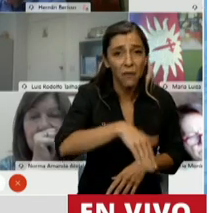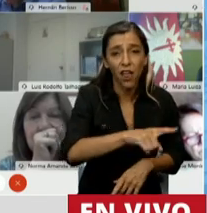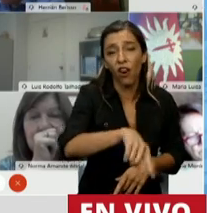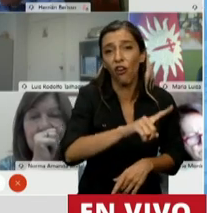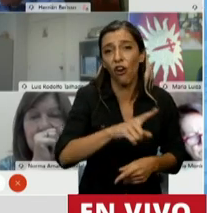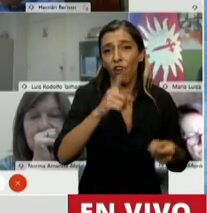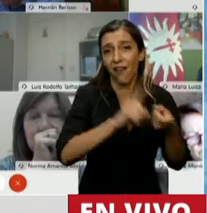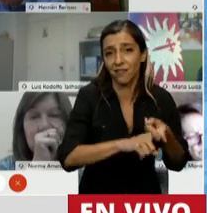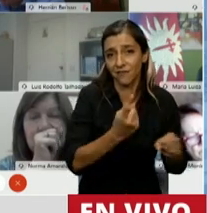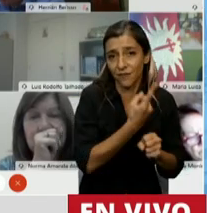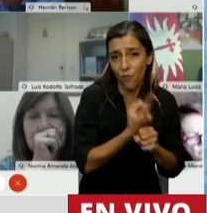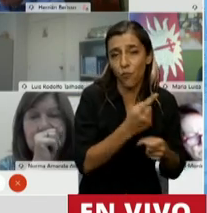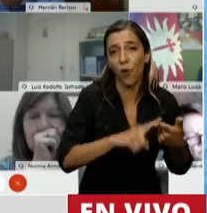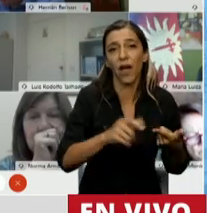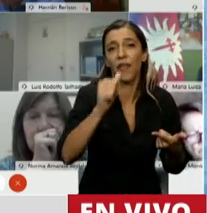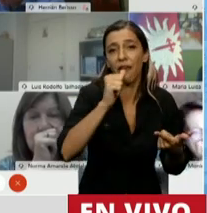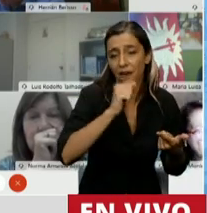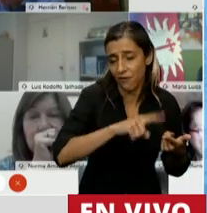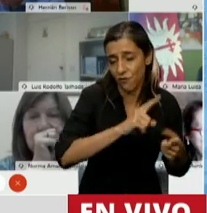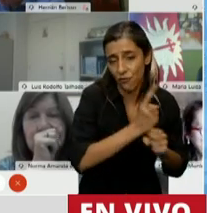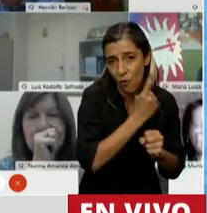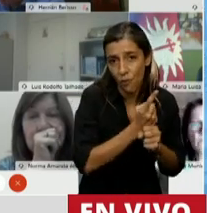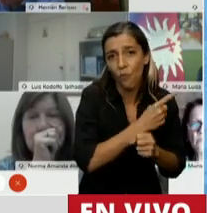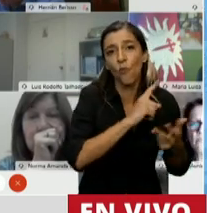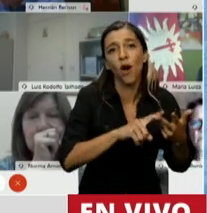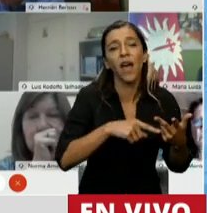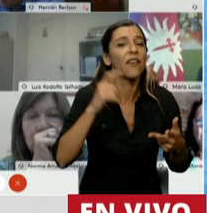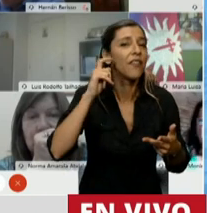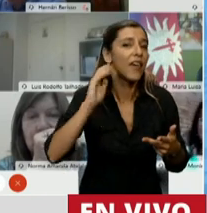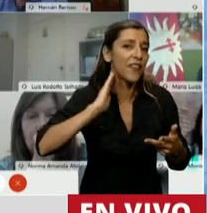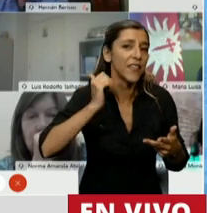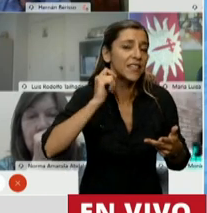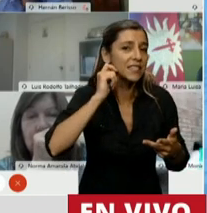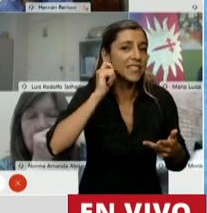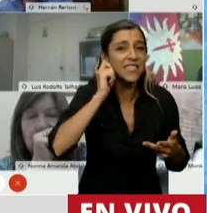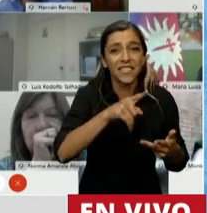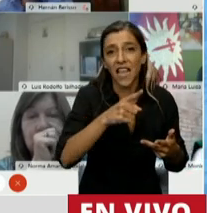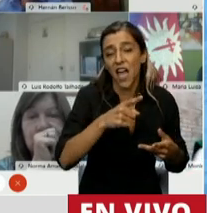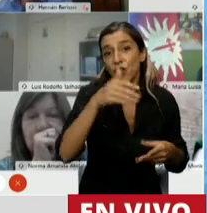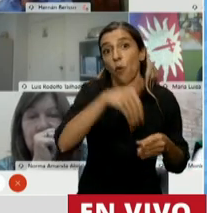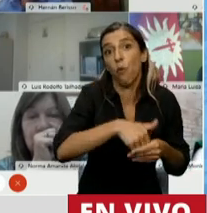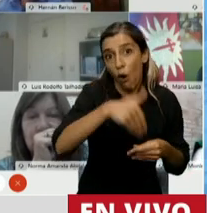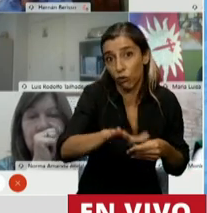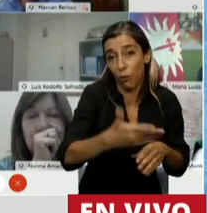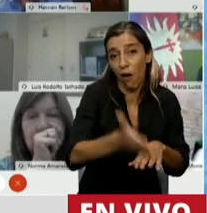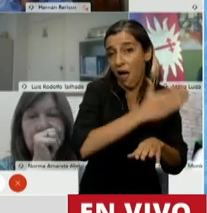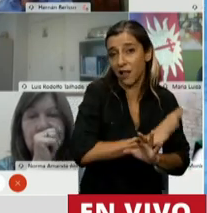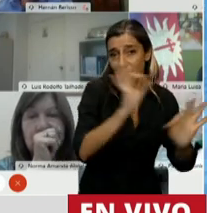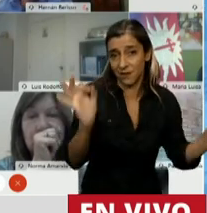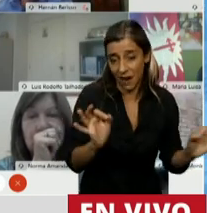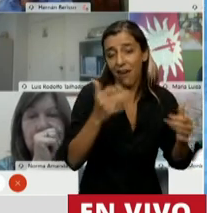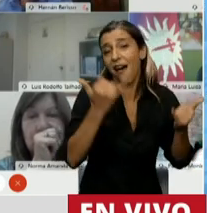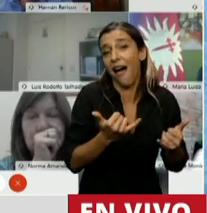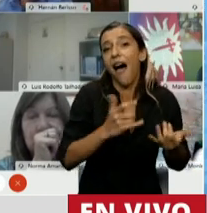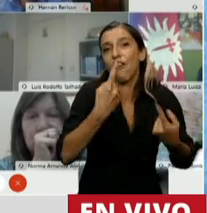anuencia. Hasta los 16 años no puede votar. Tiene impedimentos por imperio de su edad y de la ley. Pero con este proyecto